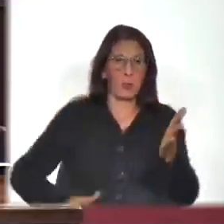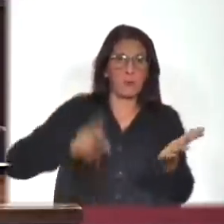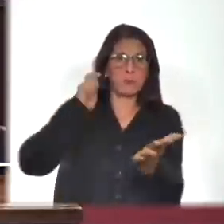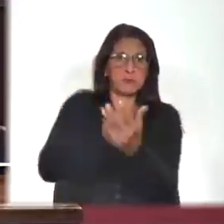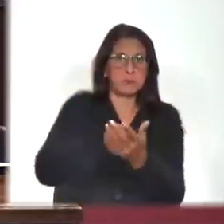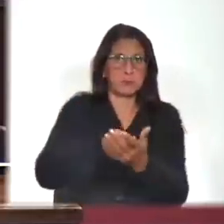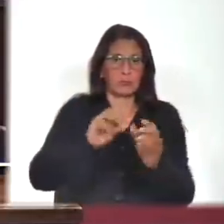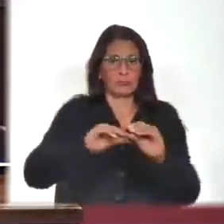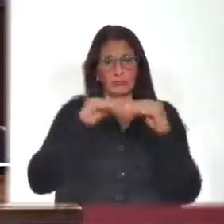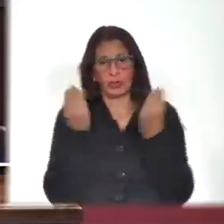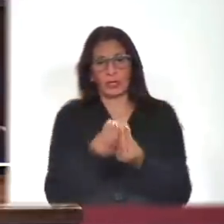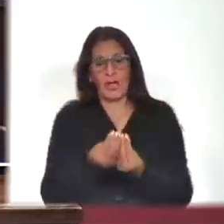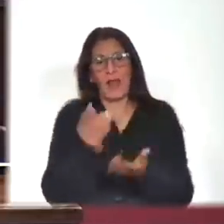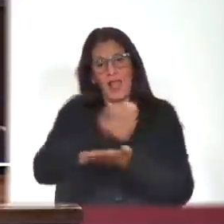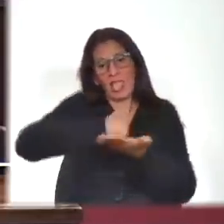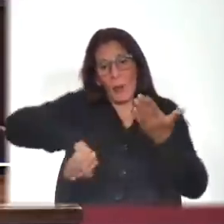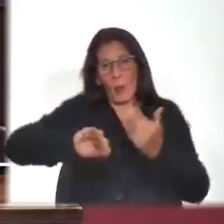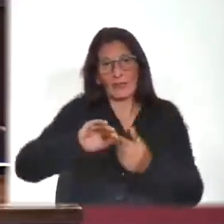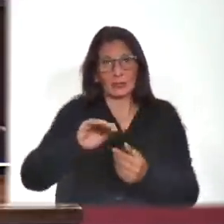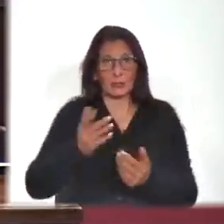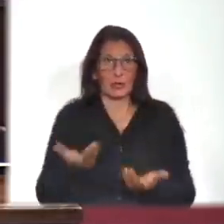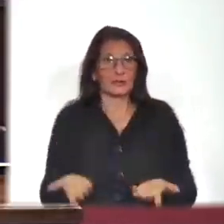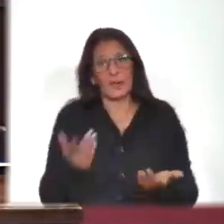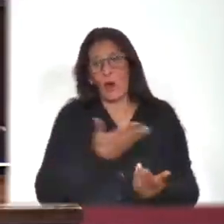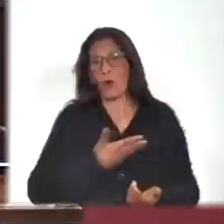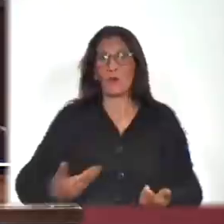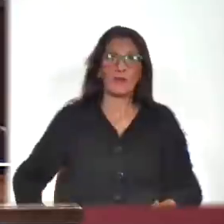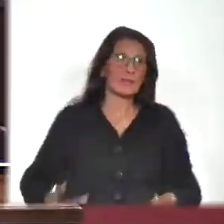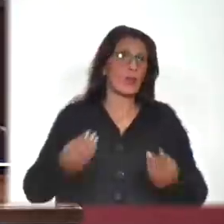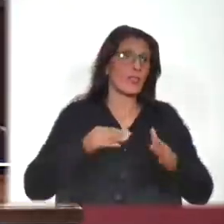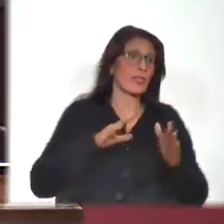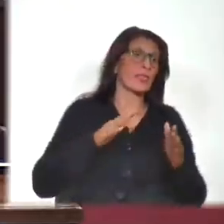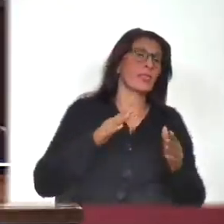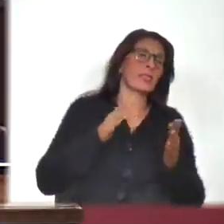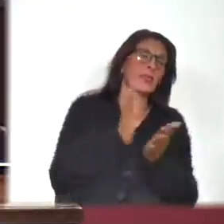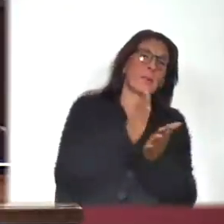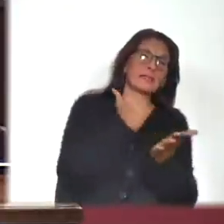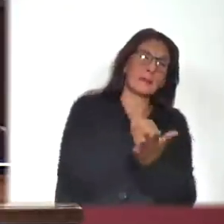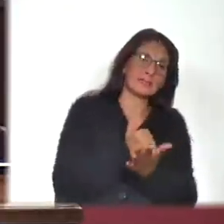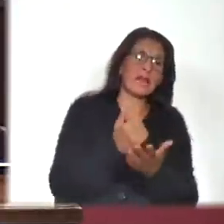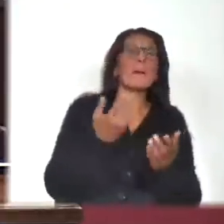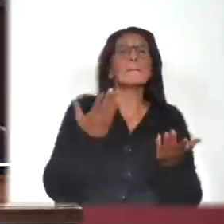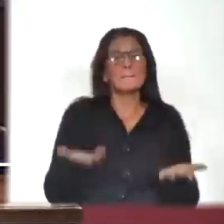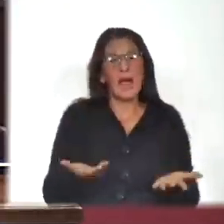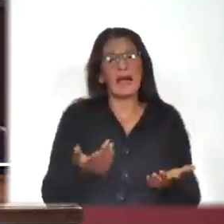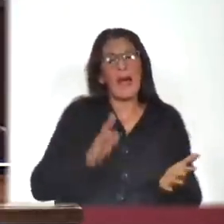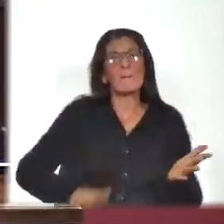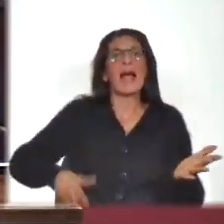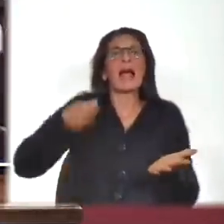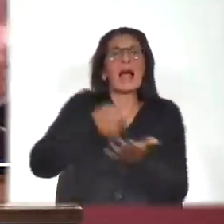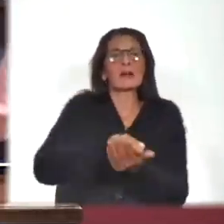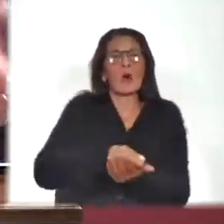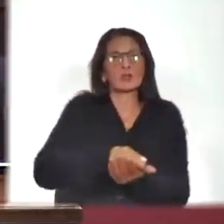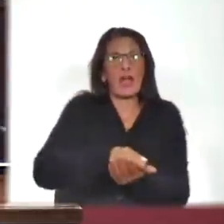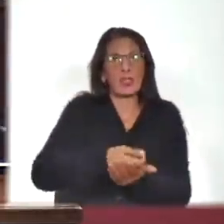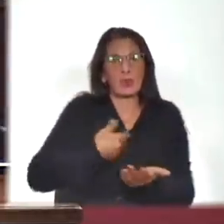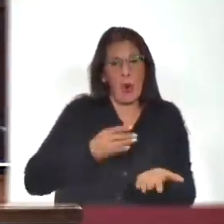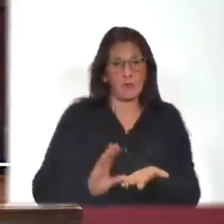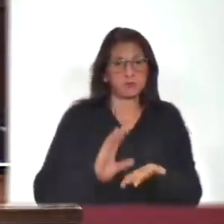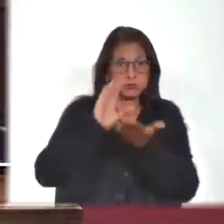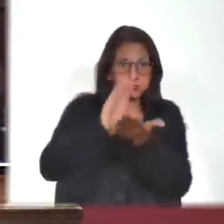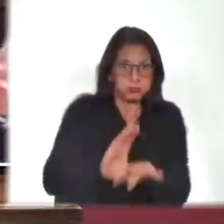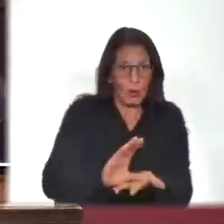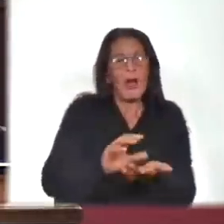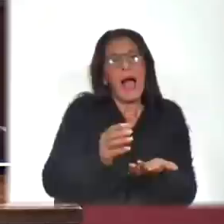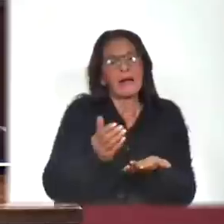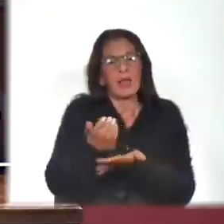Se está beneficiando con un mecanismo establecido por los gobiernos departamentales para fomentar el pago al contado, atendiendo así las